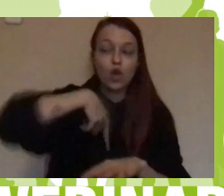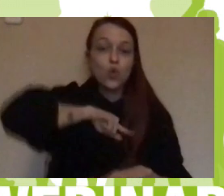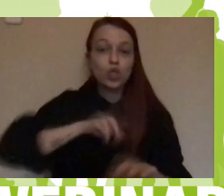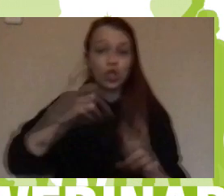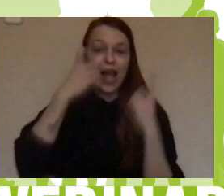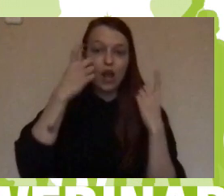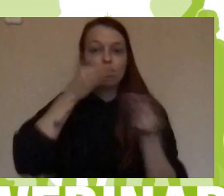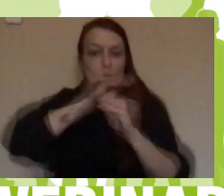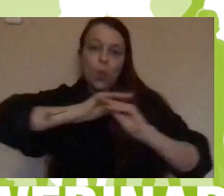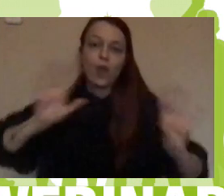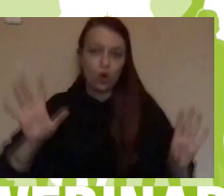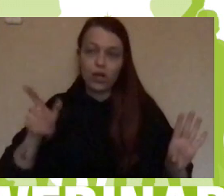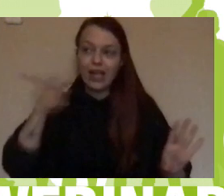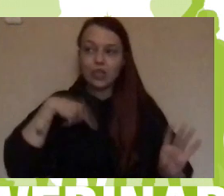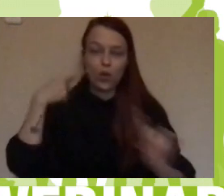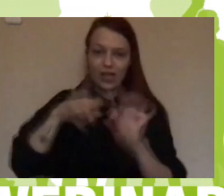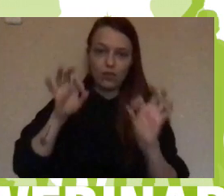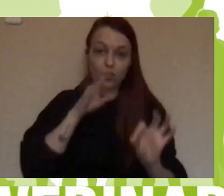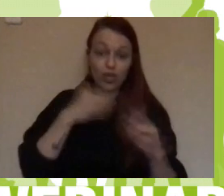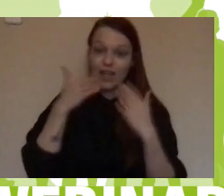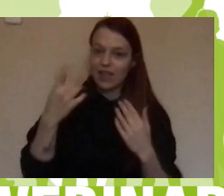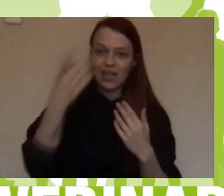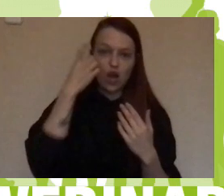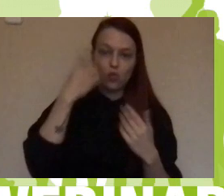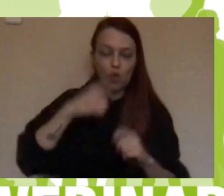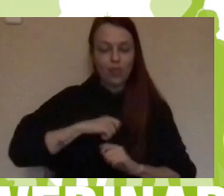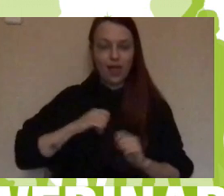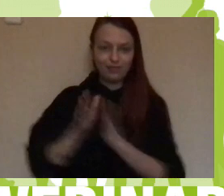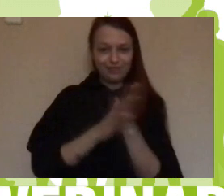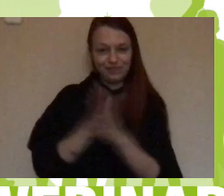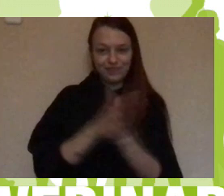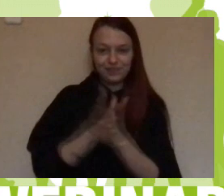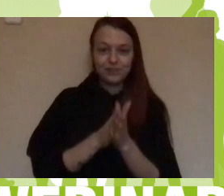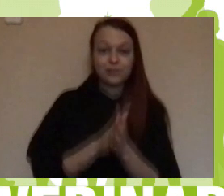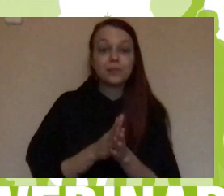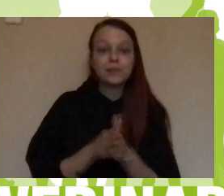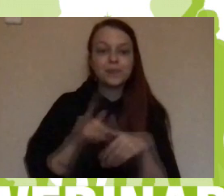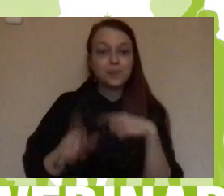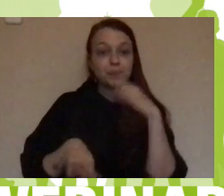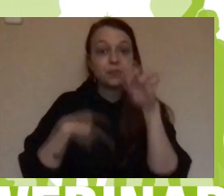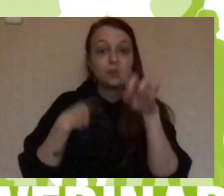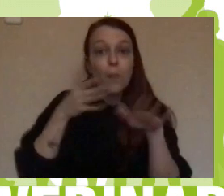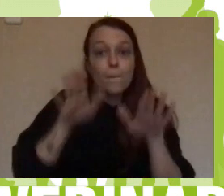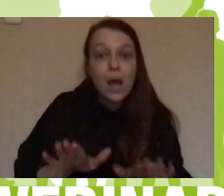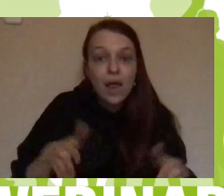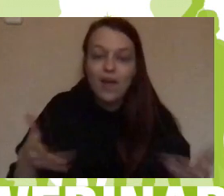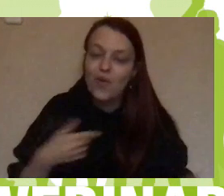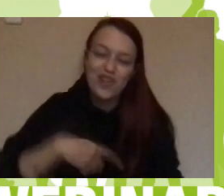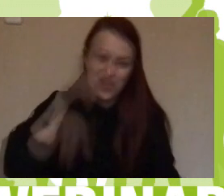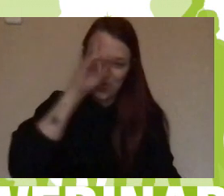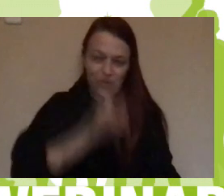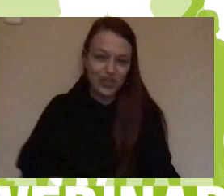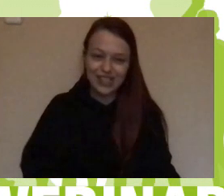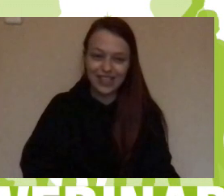realmente el motor y la energía de este viaje. La próxima parada, no sé cuál será, pero nosotros hacemos de cada